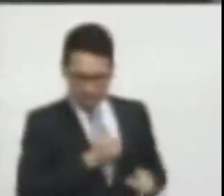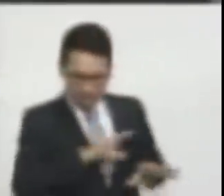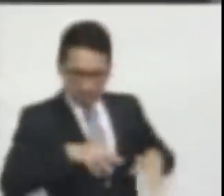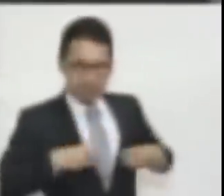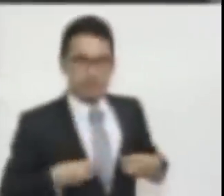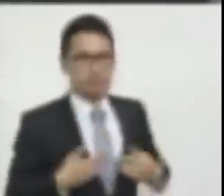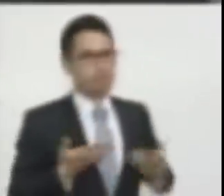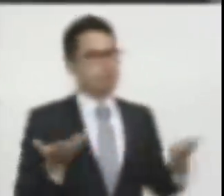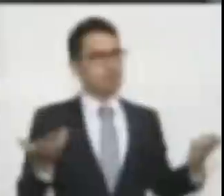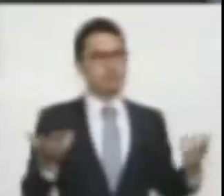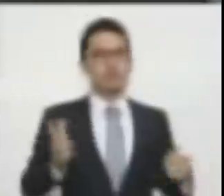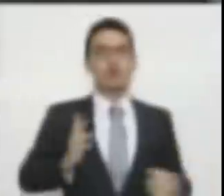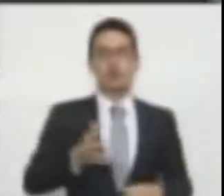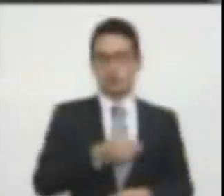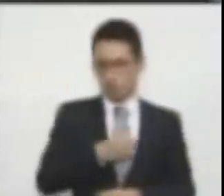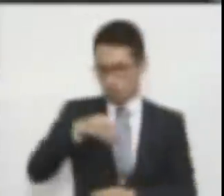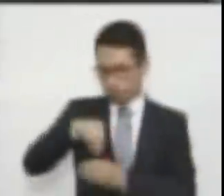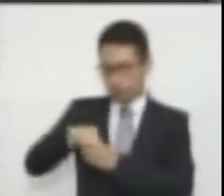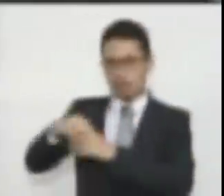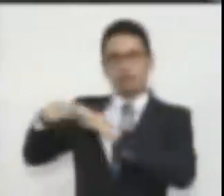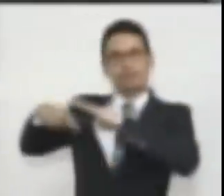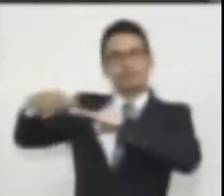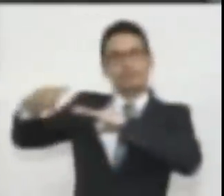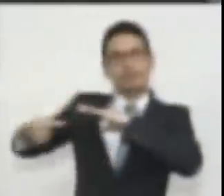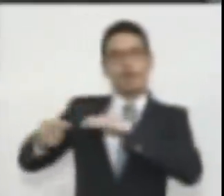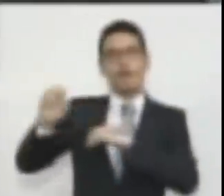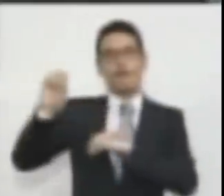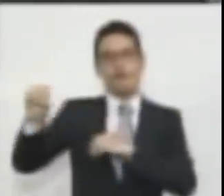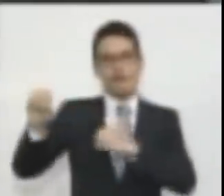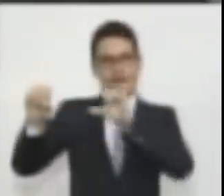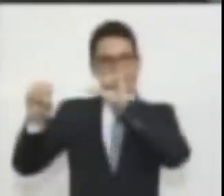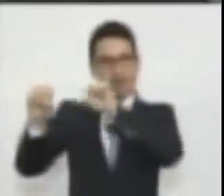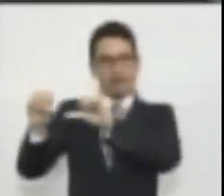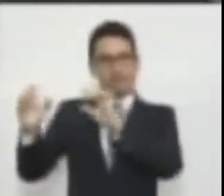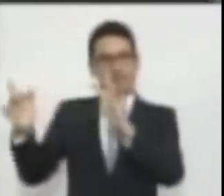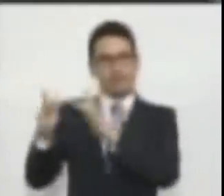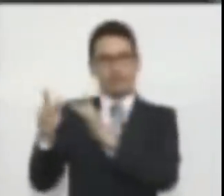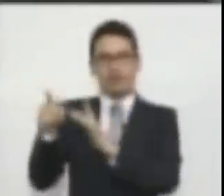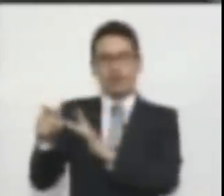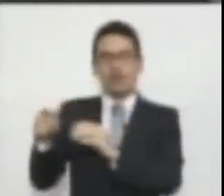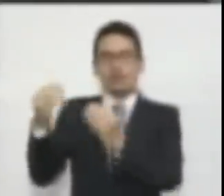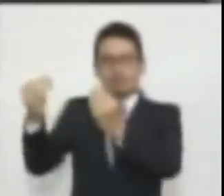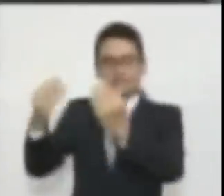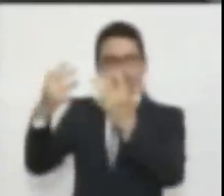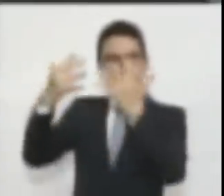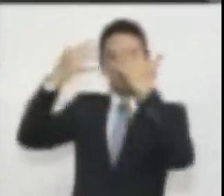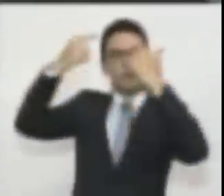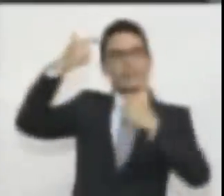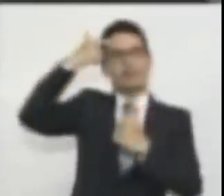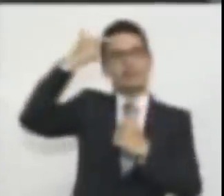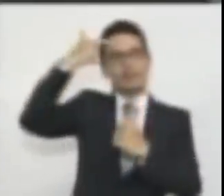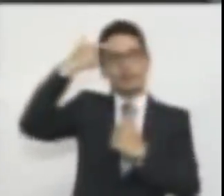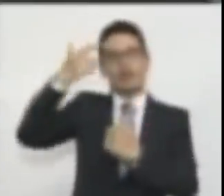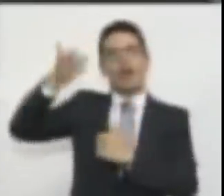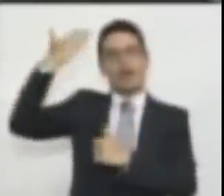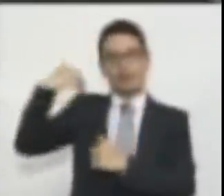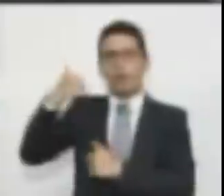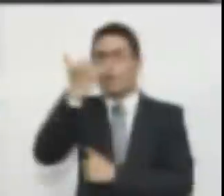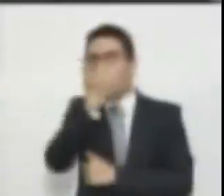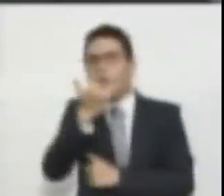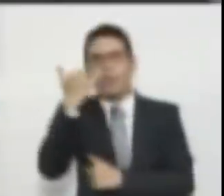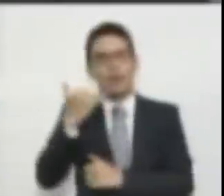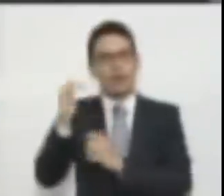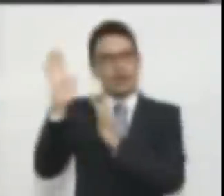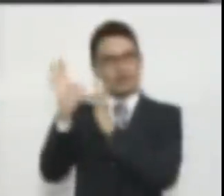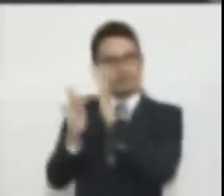pertenecemos a esa tradición heterosexual que ha iluminado el pensamiento de la tradición judeo-cristiana desde